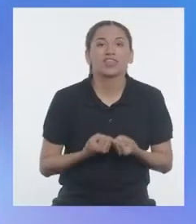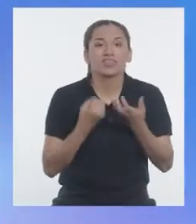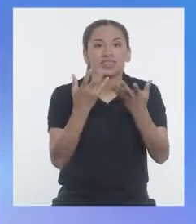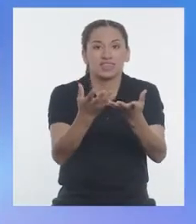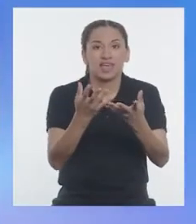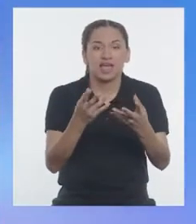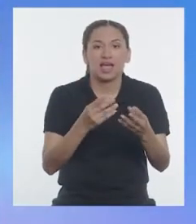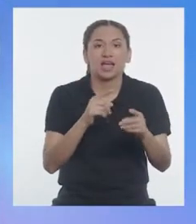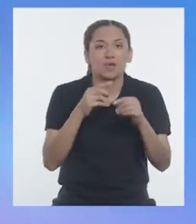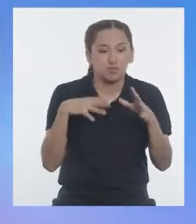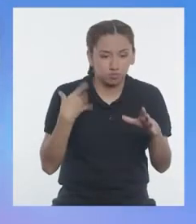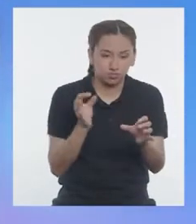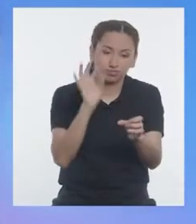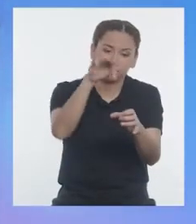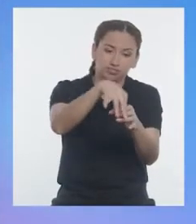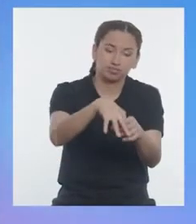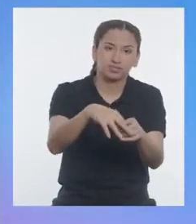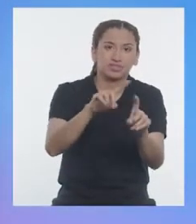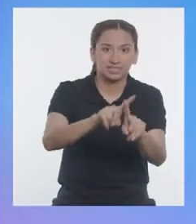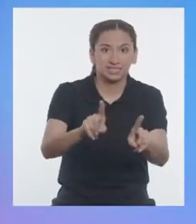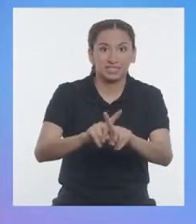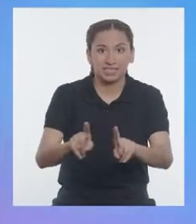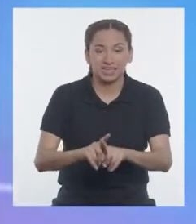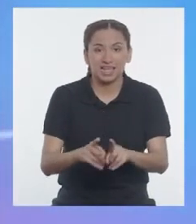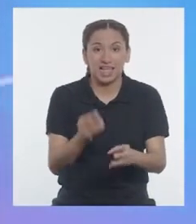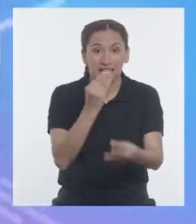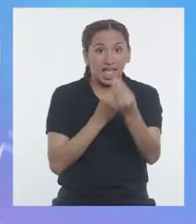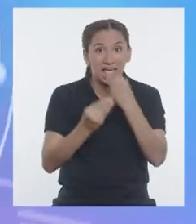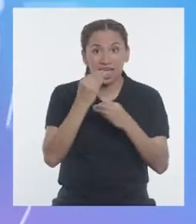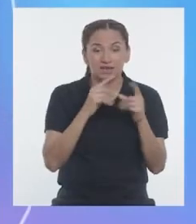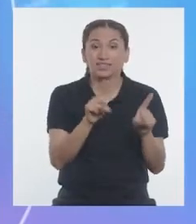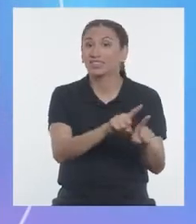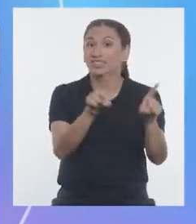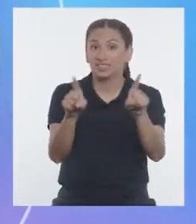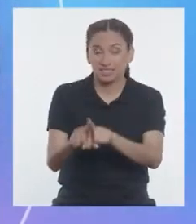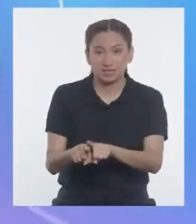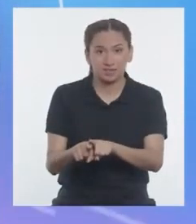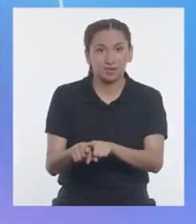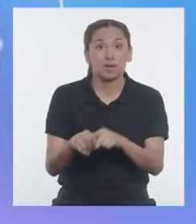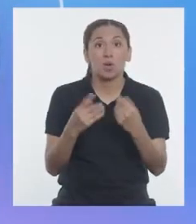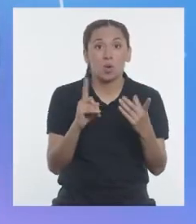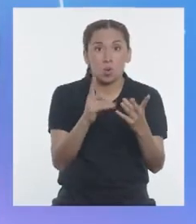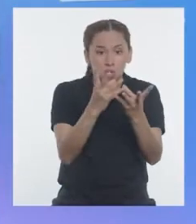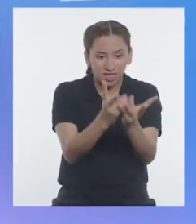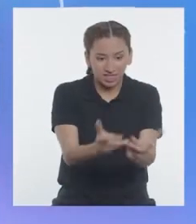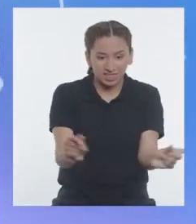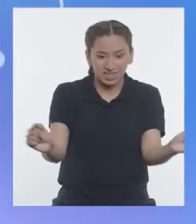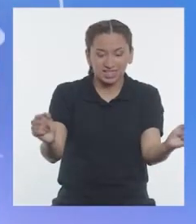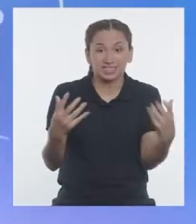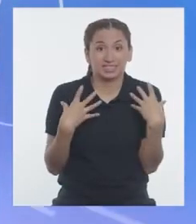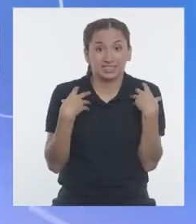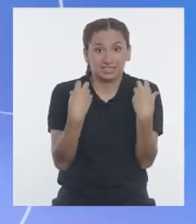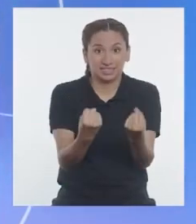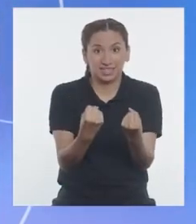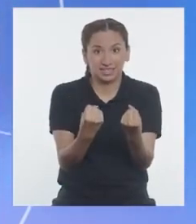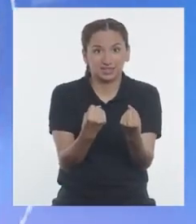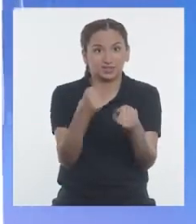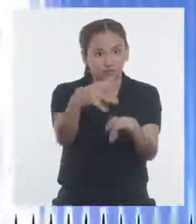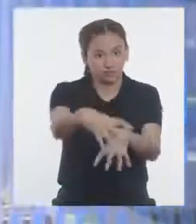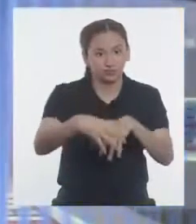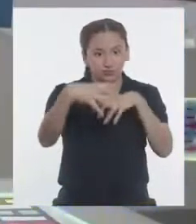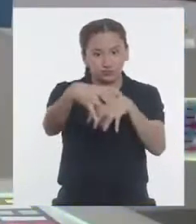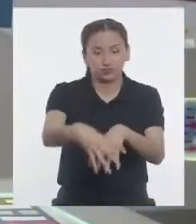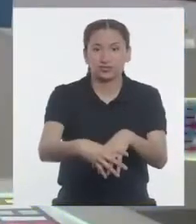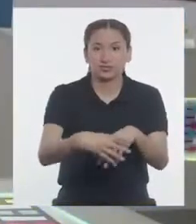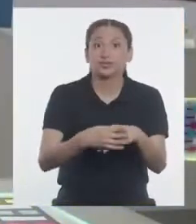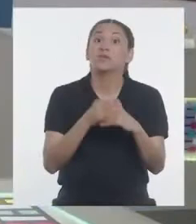distintos tipos de alimentos en un mismo campo y a la vez mantener un suelo sano y productivo.